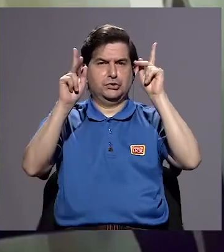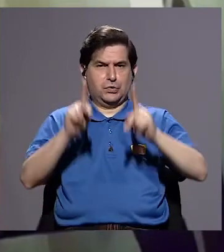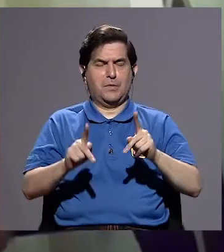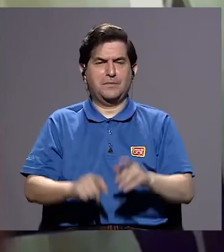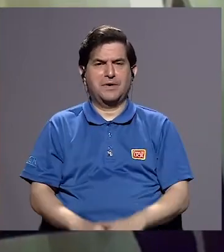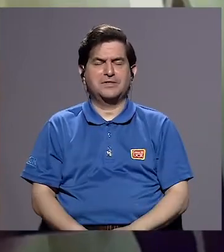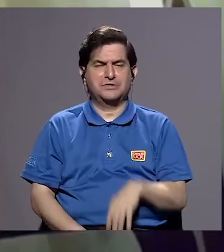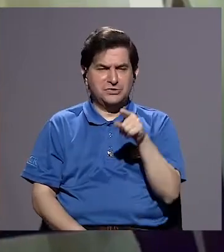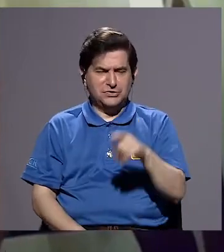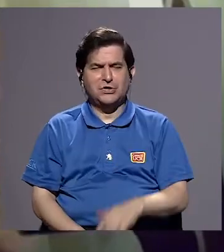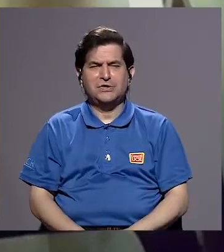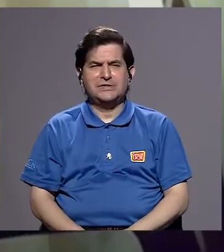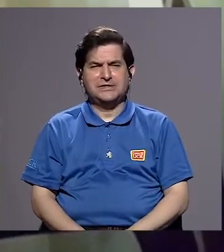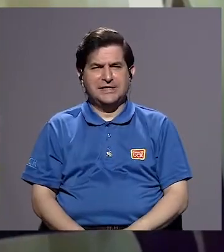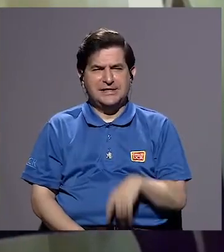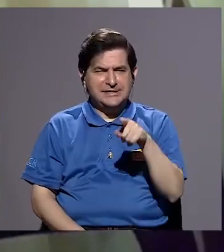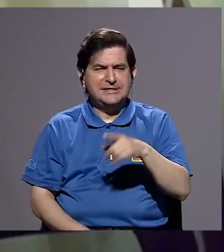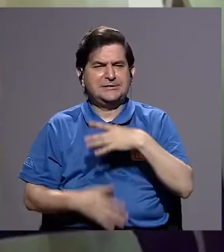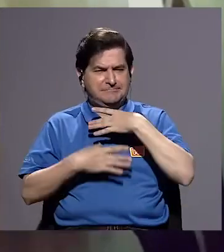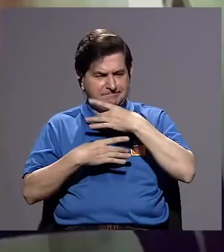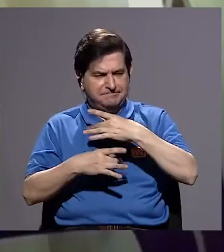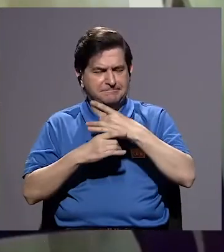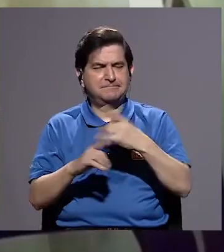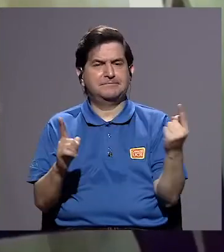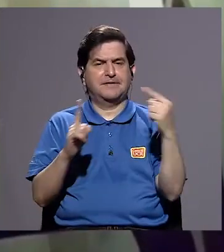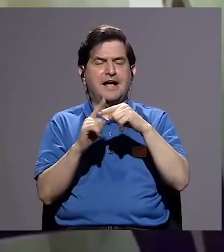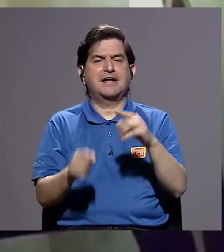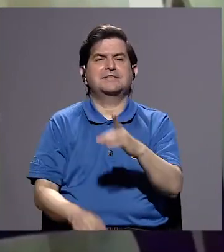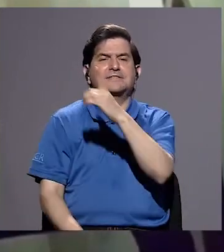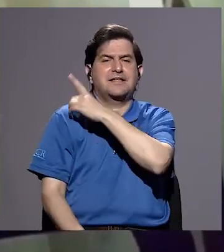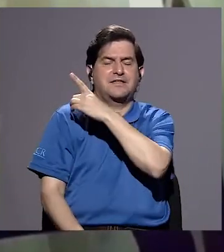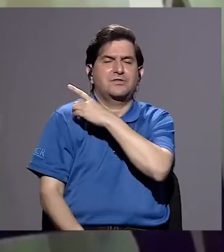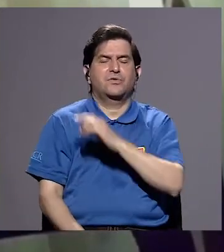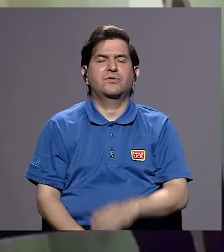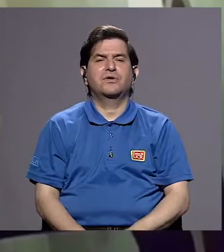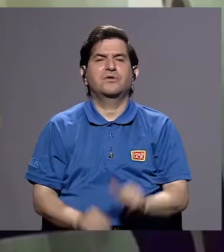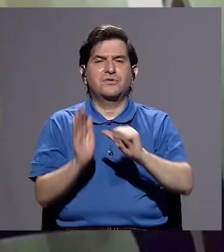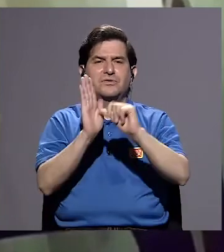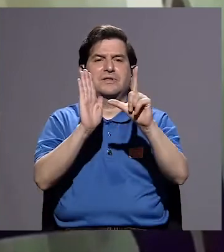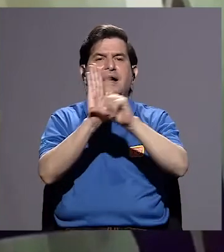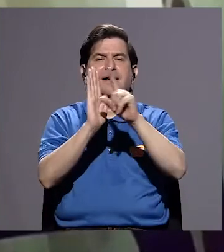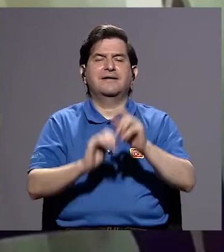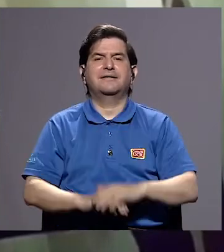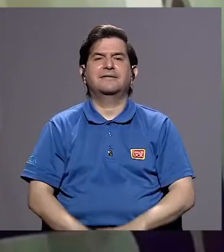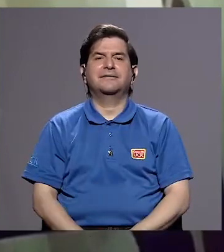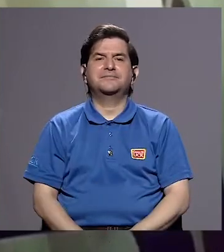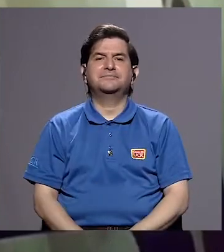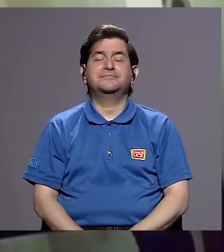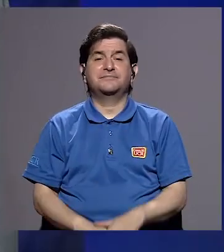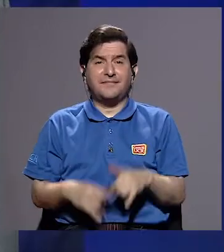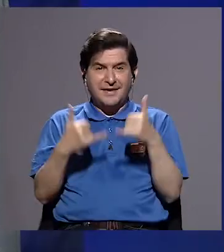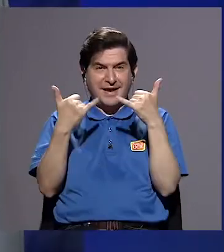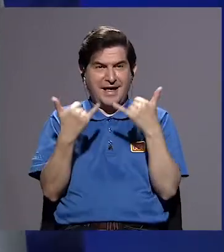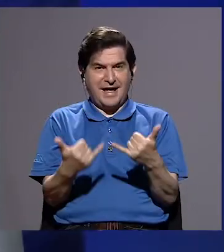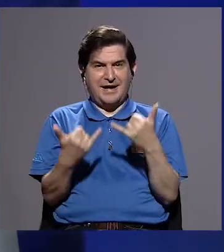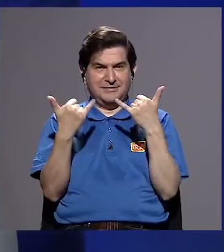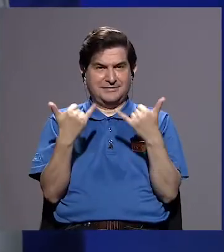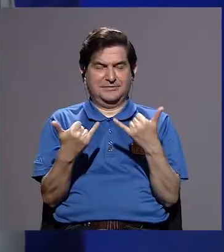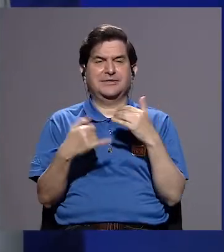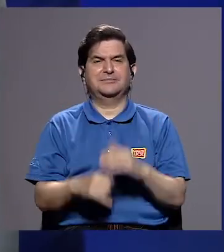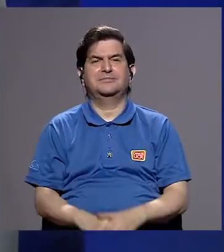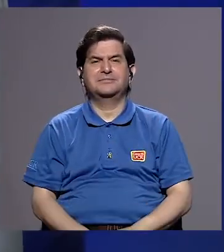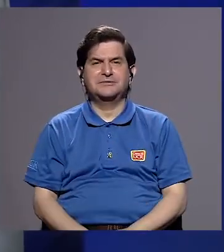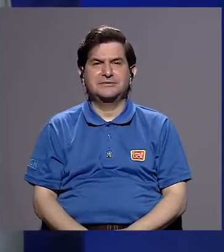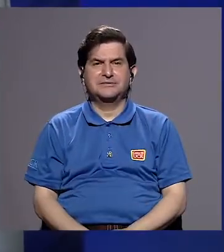yo era una persona muy acuiciosa y llegué al directorio de la Asamblea Legislativa. En la actualidad,